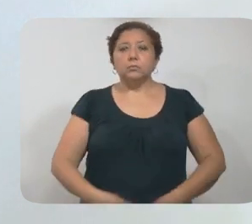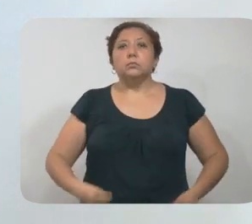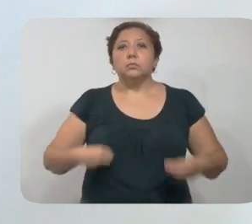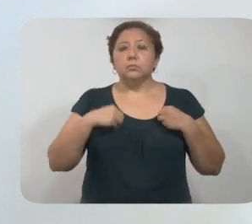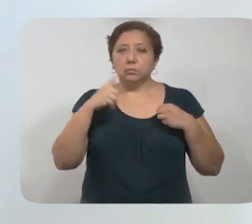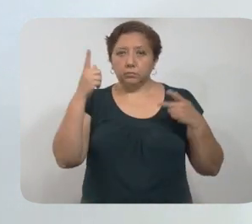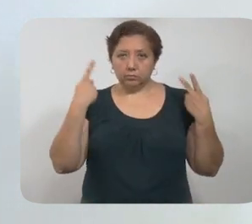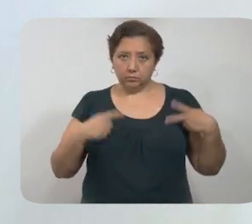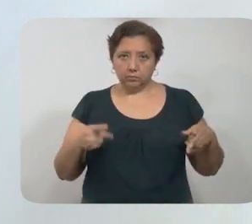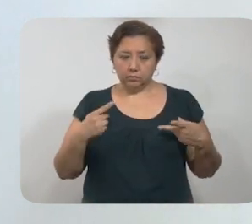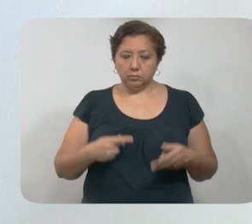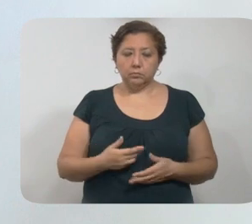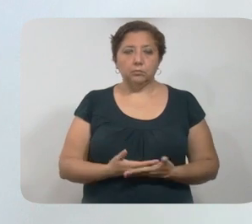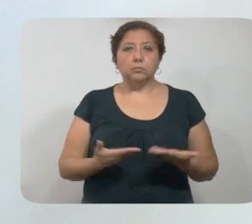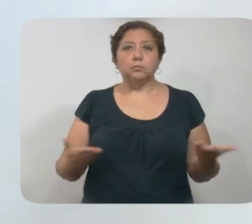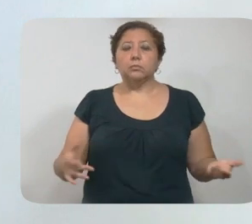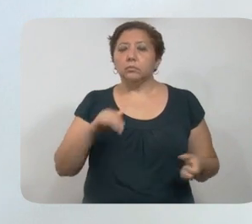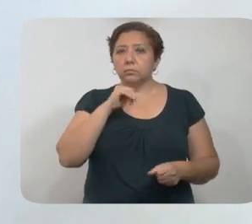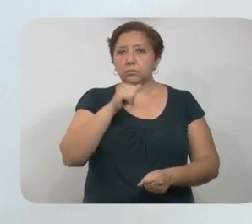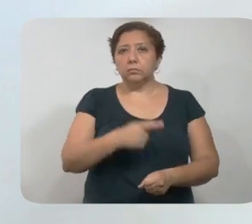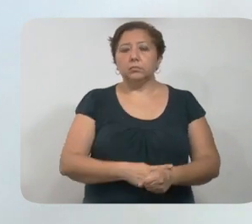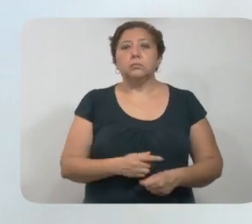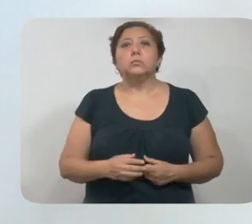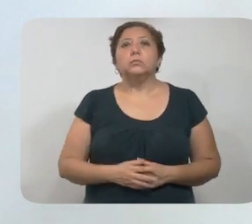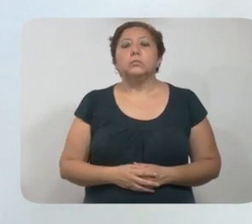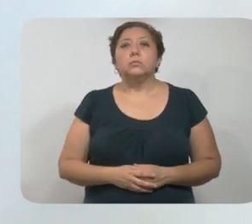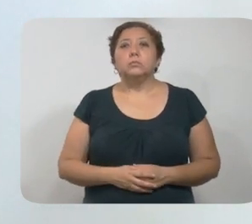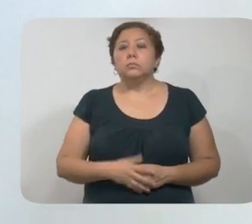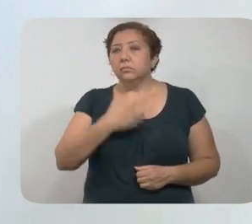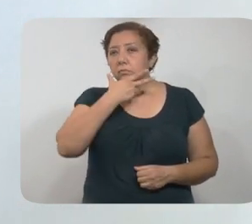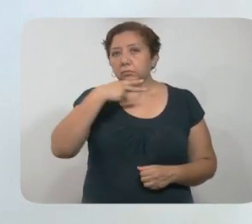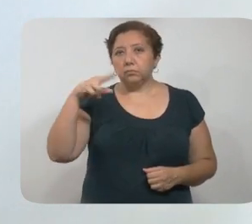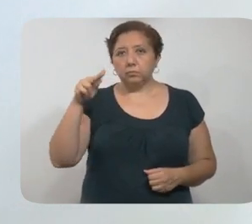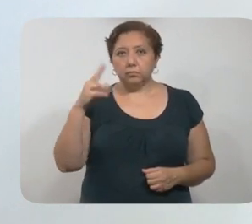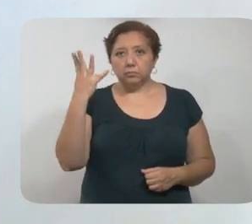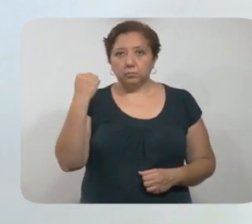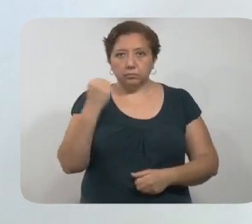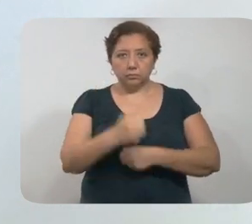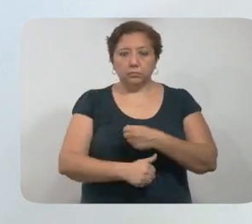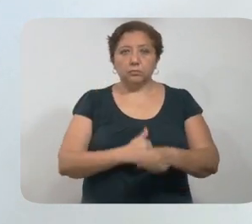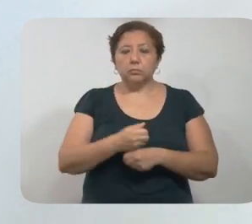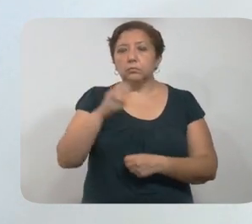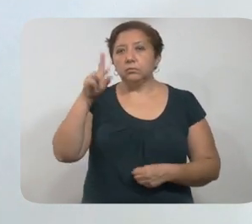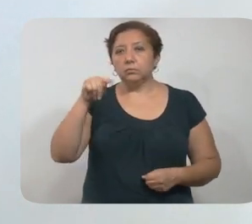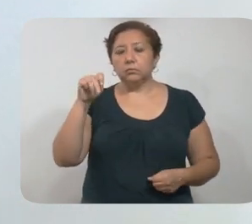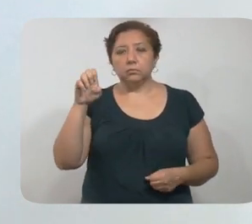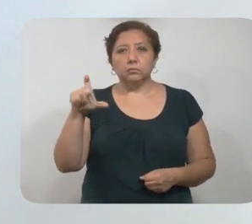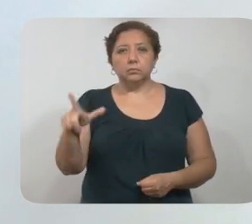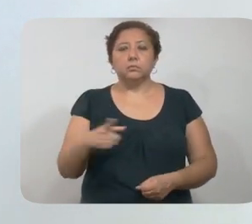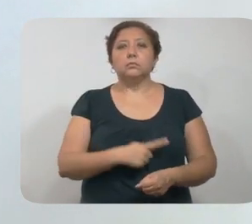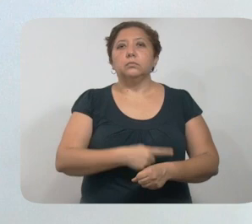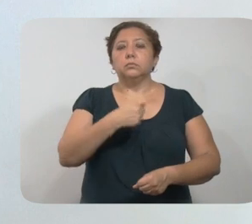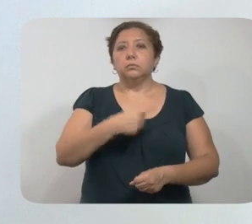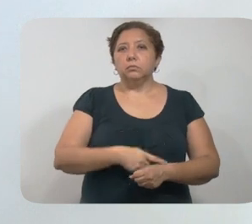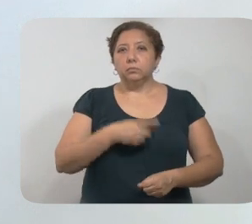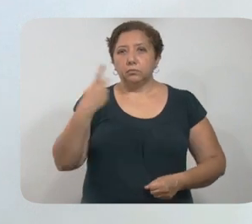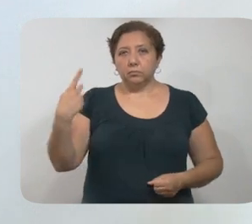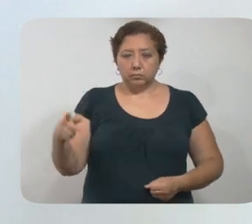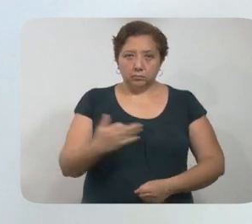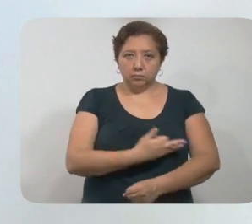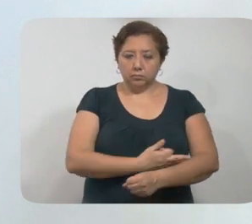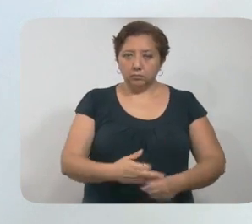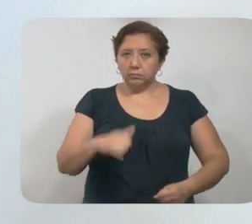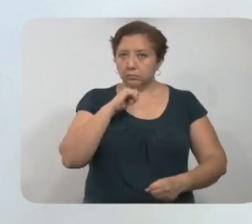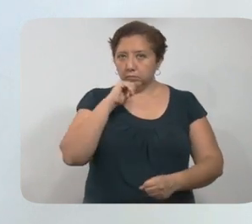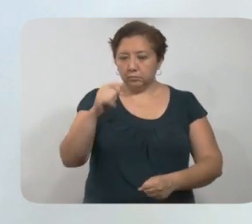Vivía con una persona, hasta el momento asintomática. Hombre de 89 años de Motul, con hipertensión. Sus contactos hasta